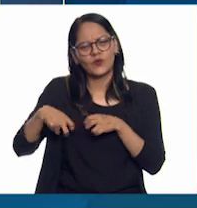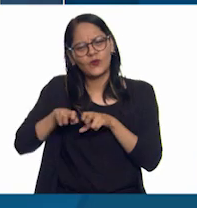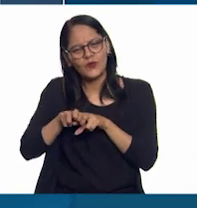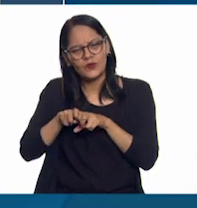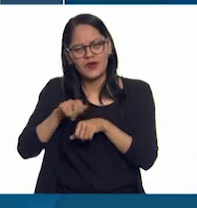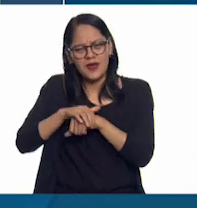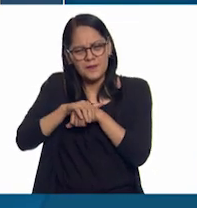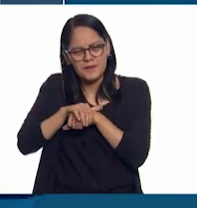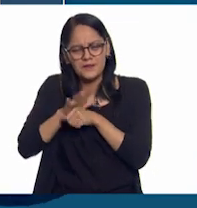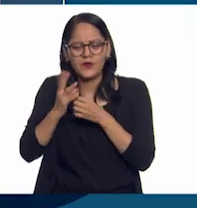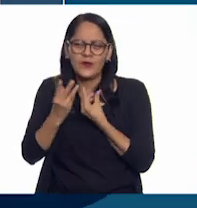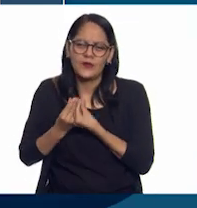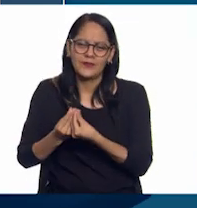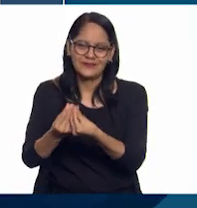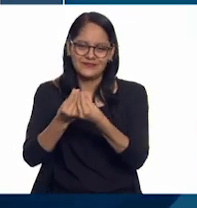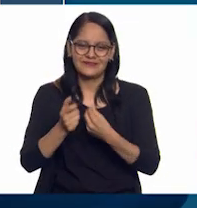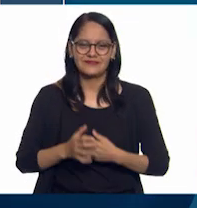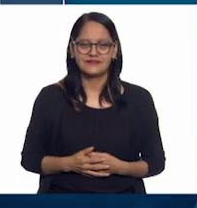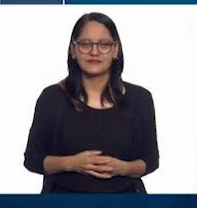mejor amigo.